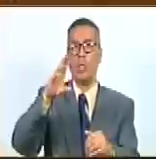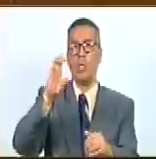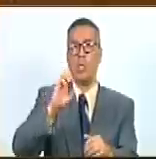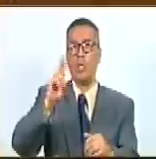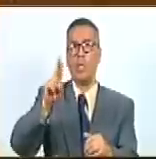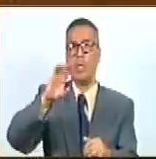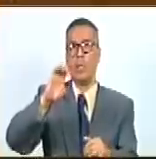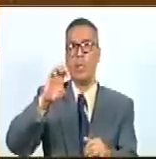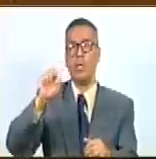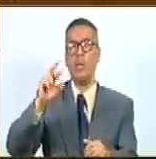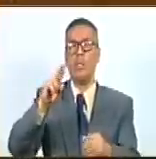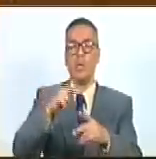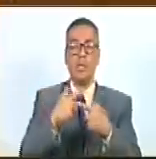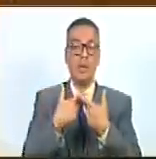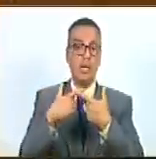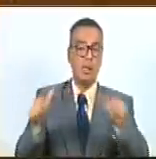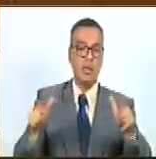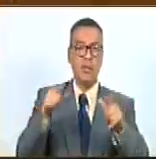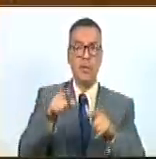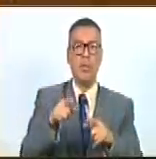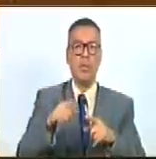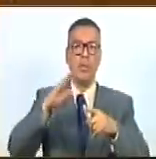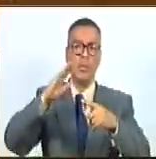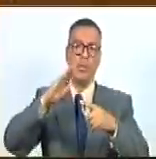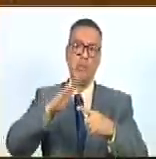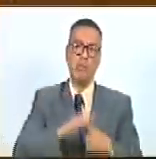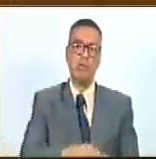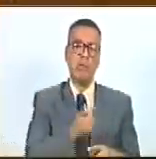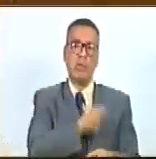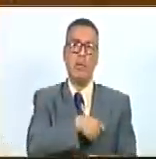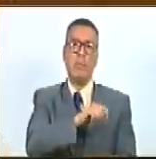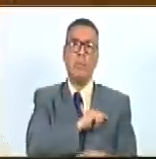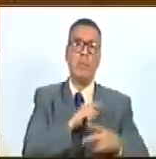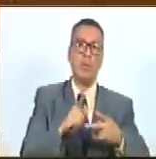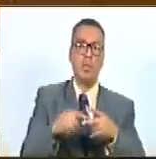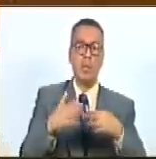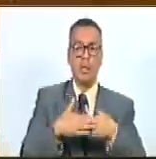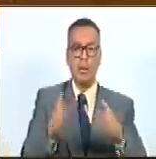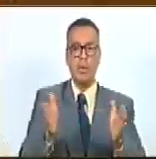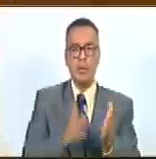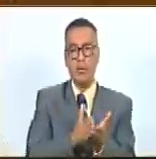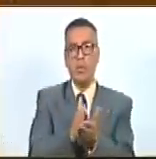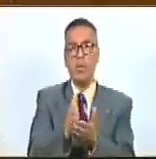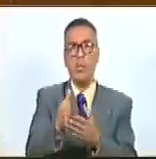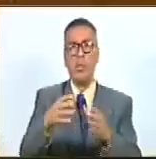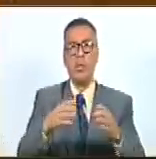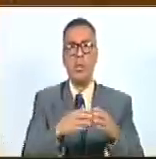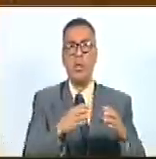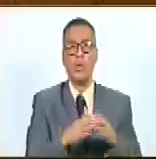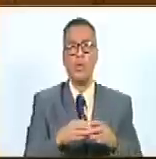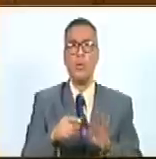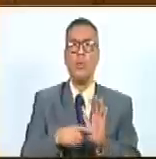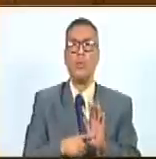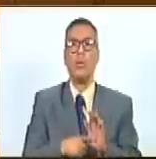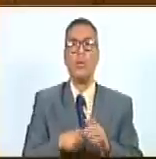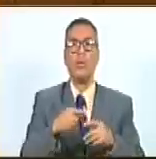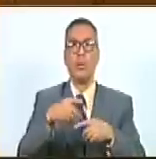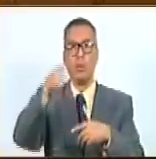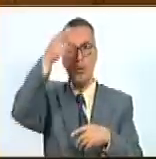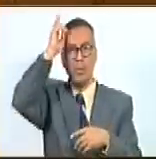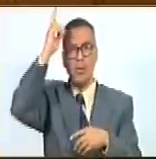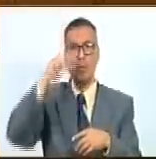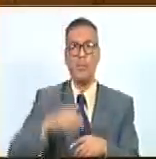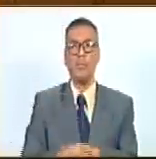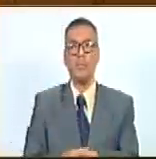de Sucre libró del yugo español era escrito abriéndole las puertas al ejército libertador hacia el Perú